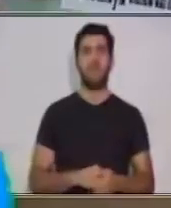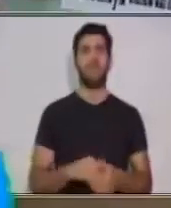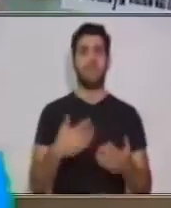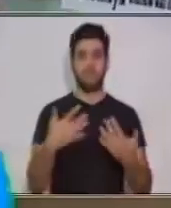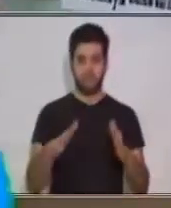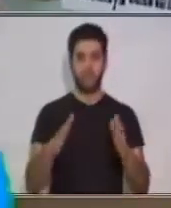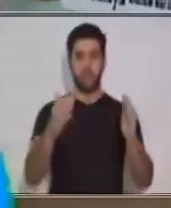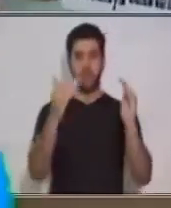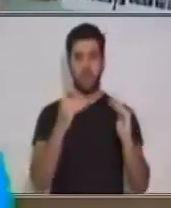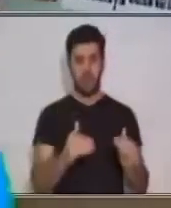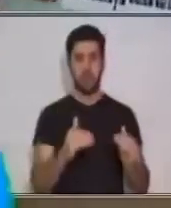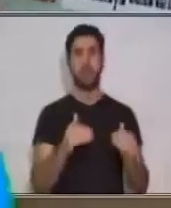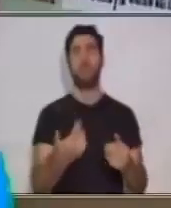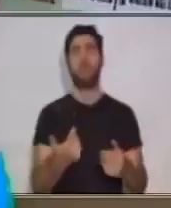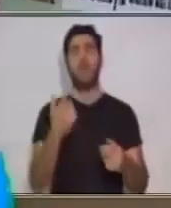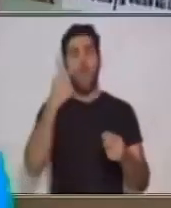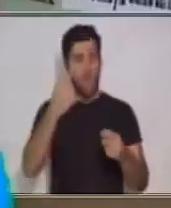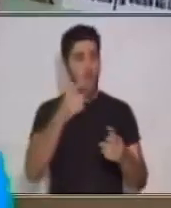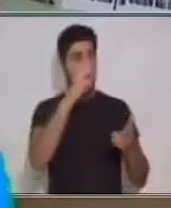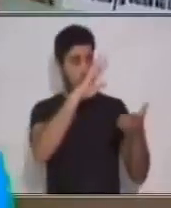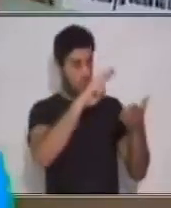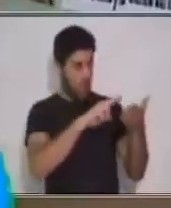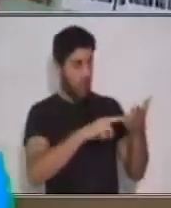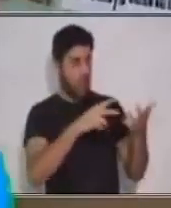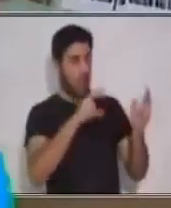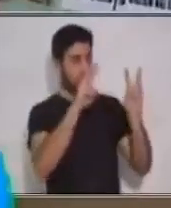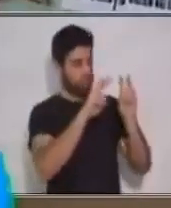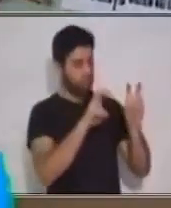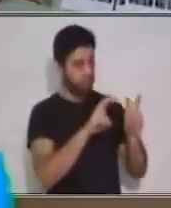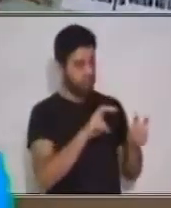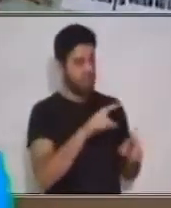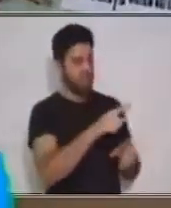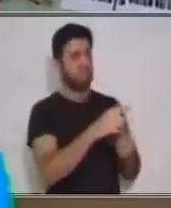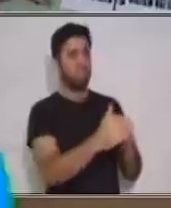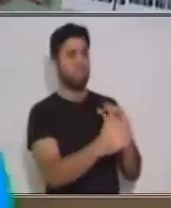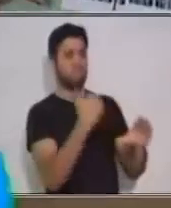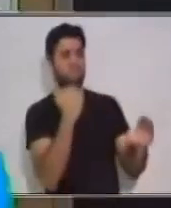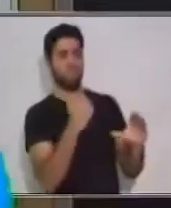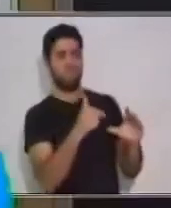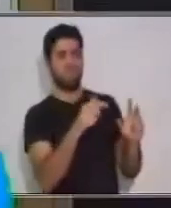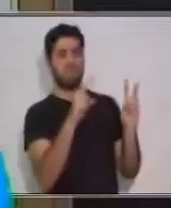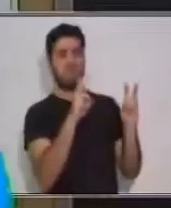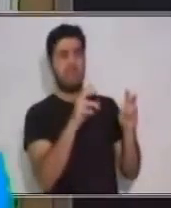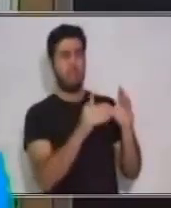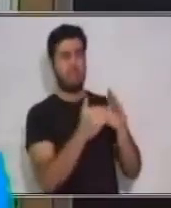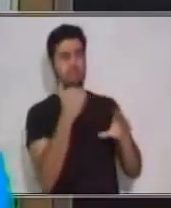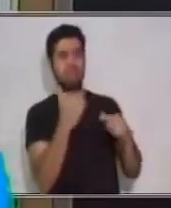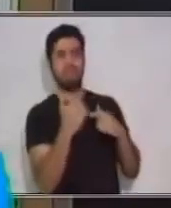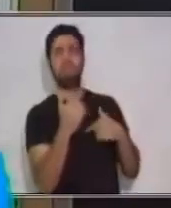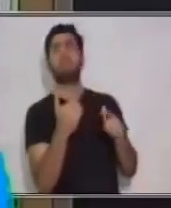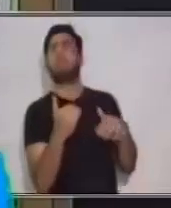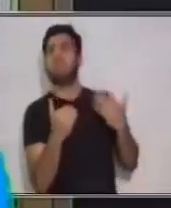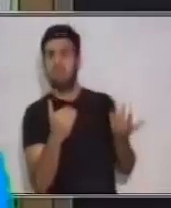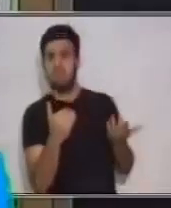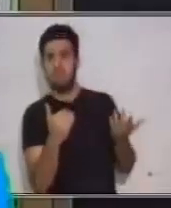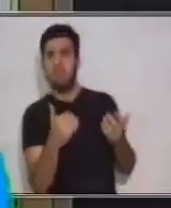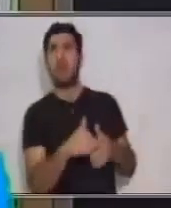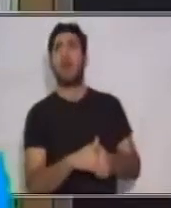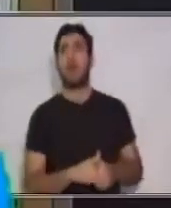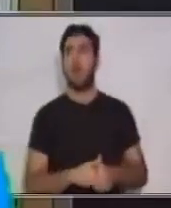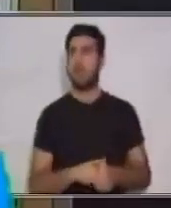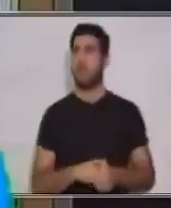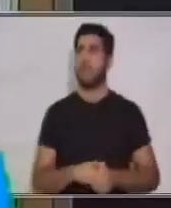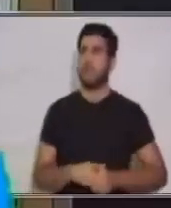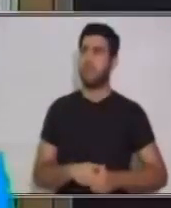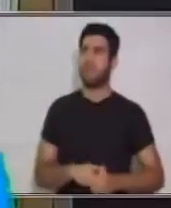el séptimo paso tenemos analizar el tema y la esencia del mensaje. ¿Cuál era la esencia de nuestro mensaje en las fuentes de información?